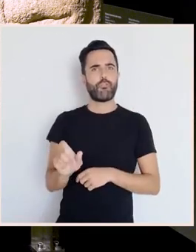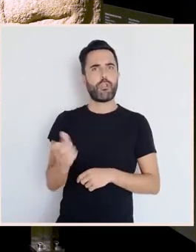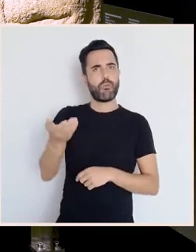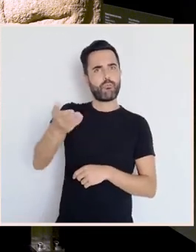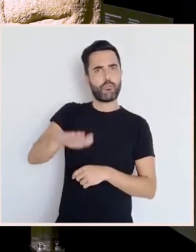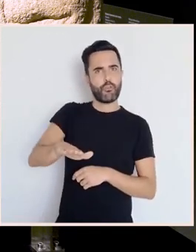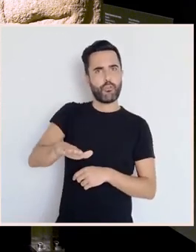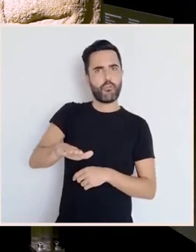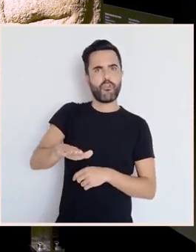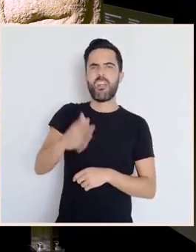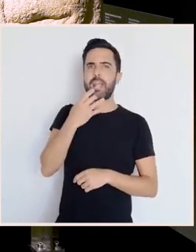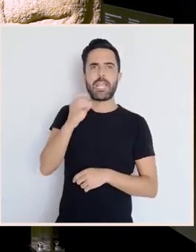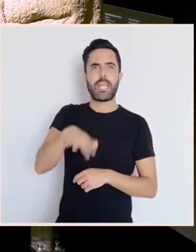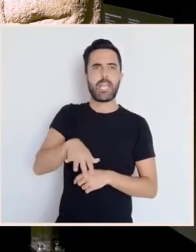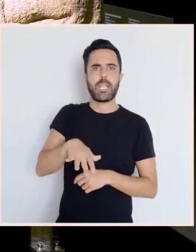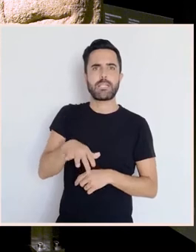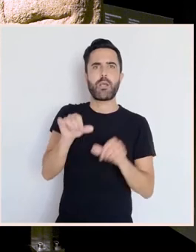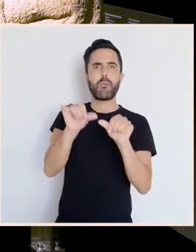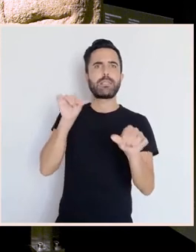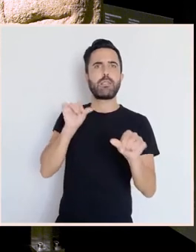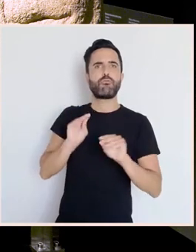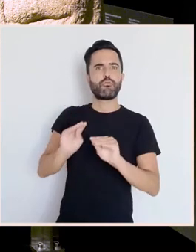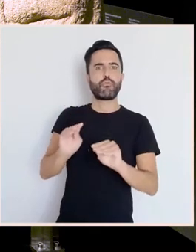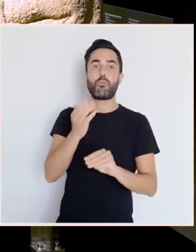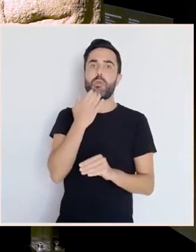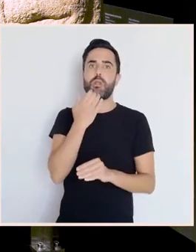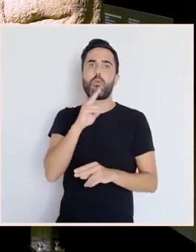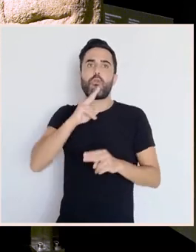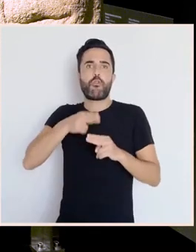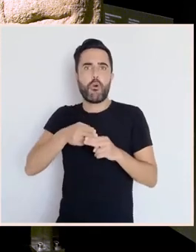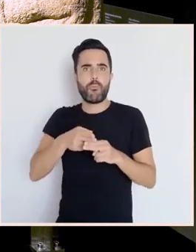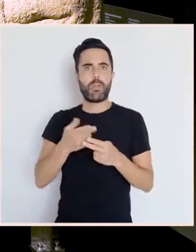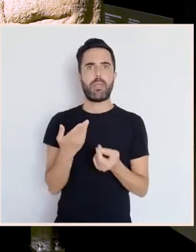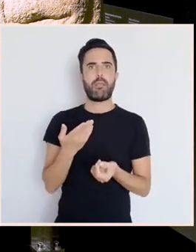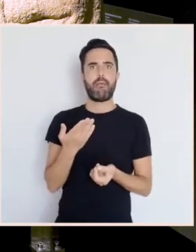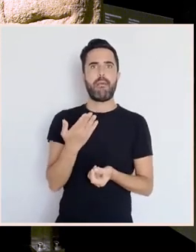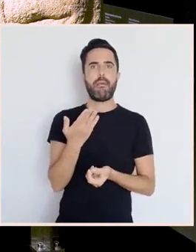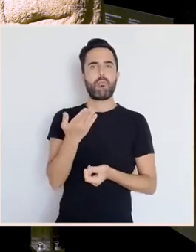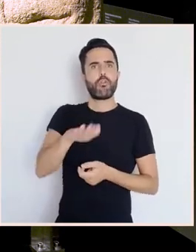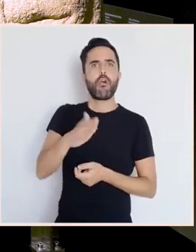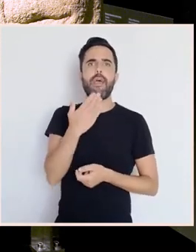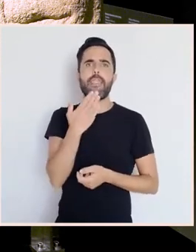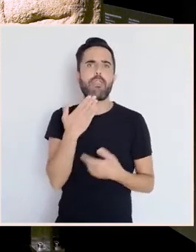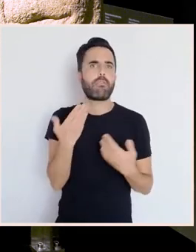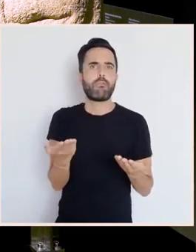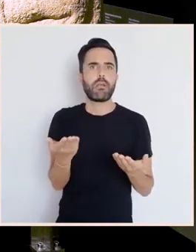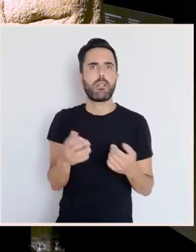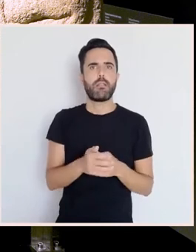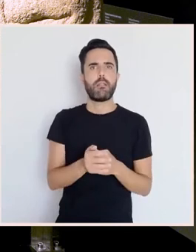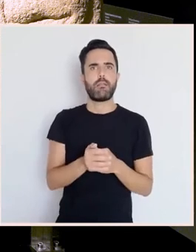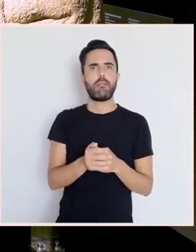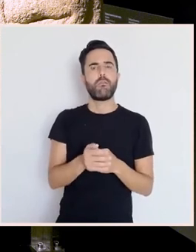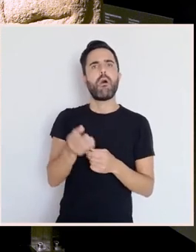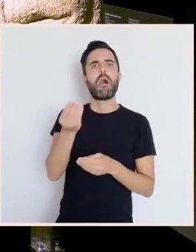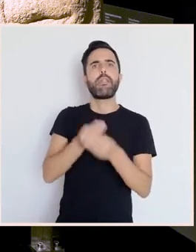Gracias a ela podemos saber, por exemplo, o nómedo defunto, cantos anos tiña cando morreu, as veces o seu lugar